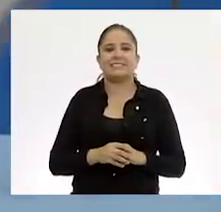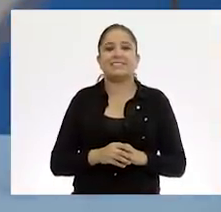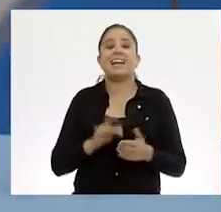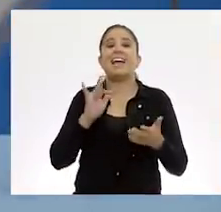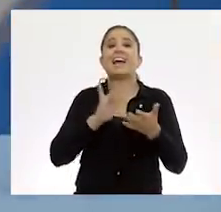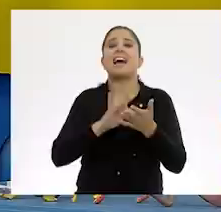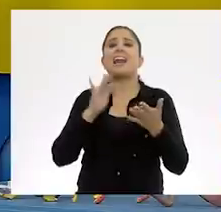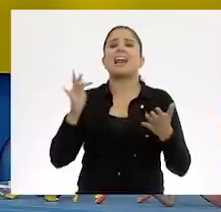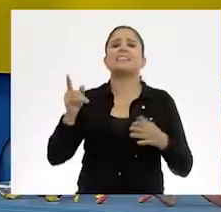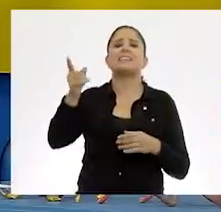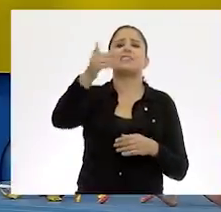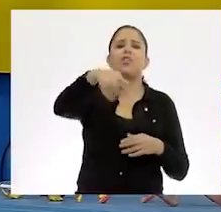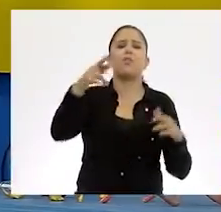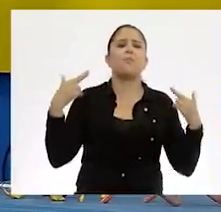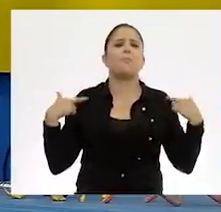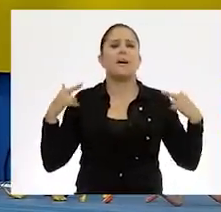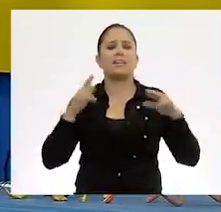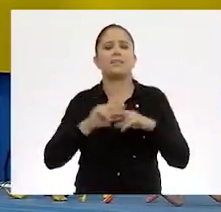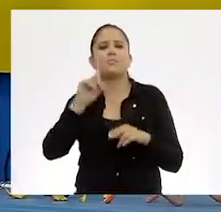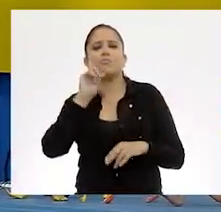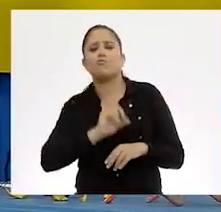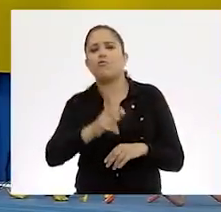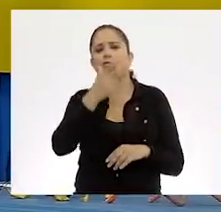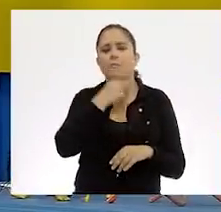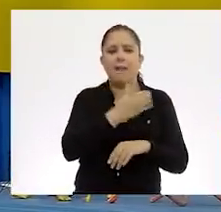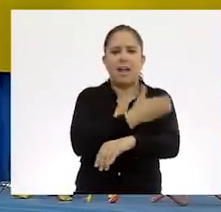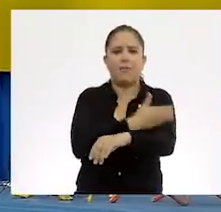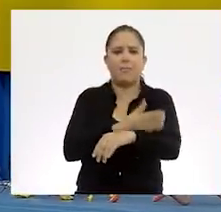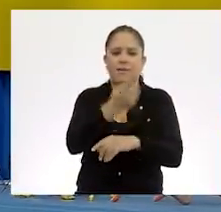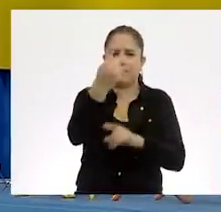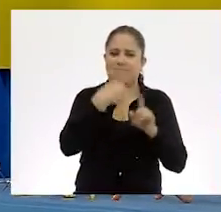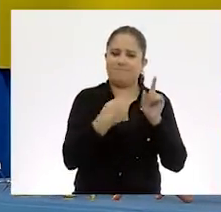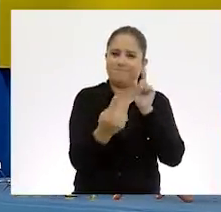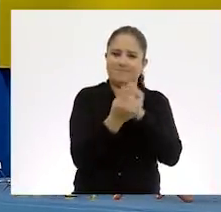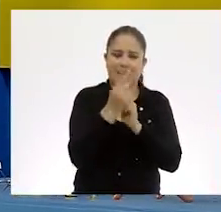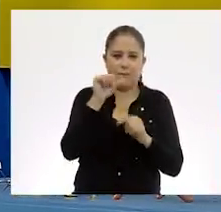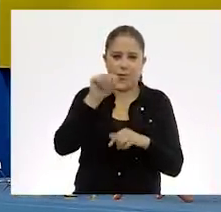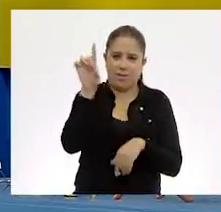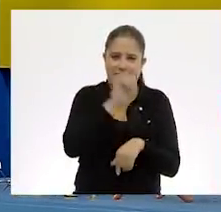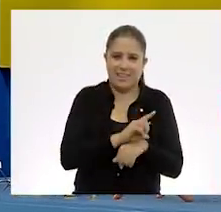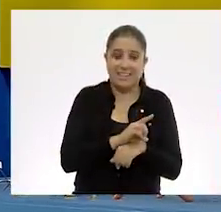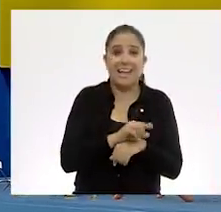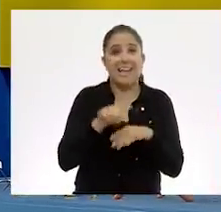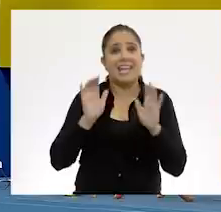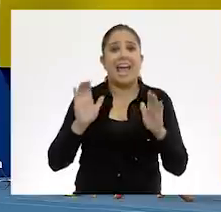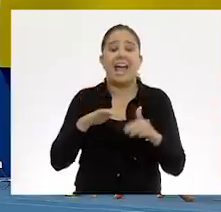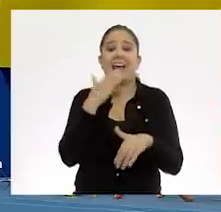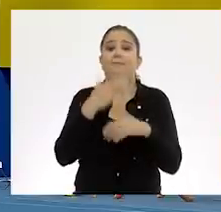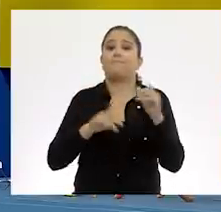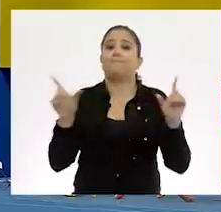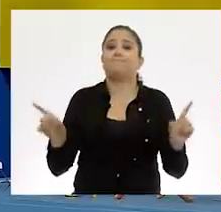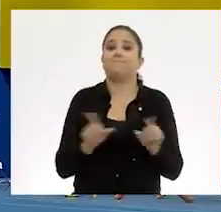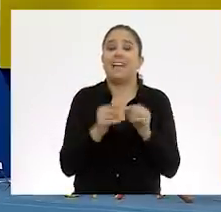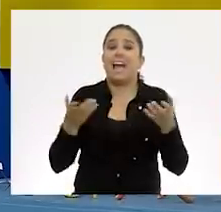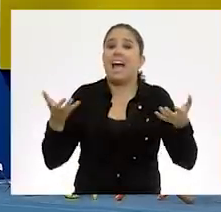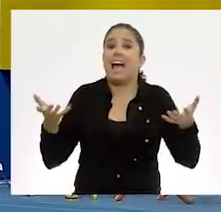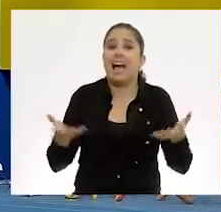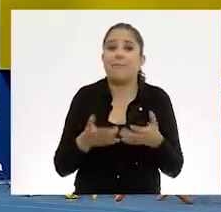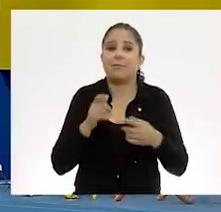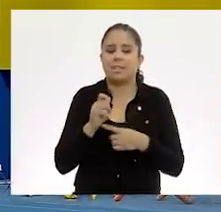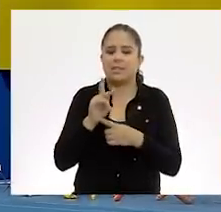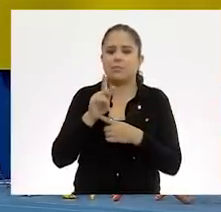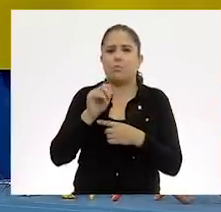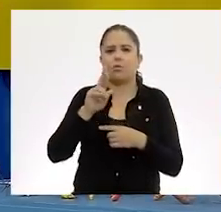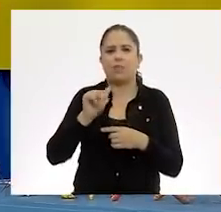Gracias a todos los maestros y las maestras que nos acompañaron el día de hoy. Hemos terminado con Hagamos un Portabrije.